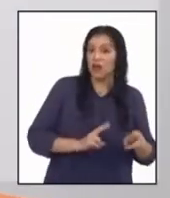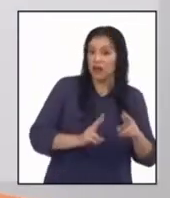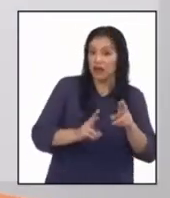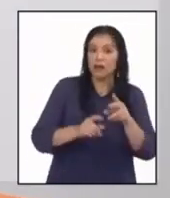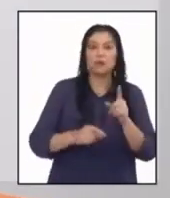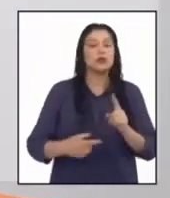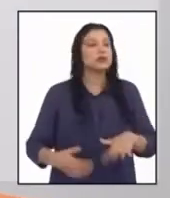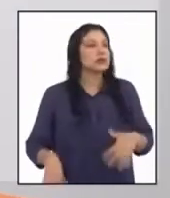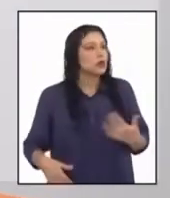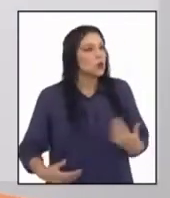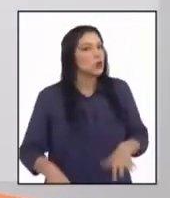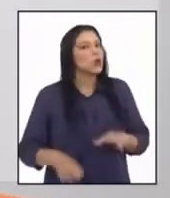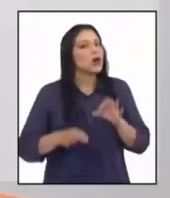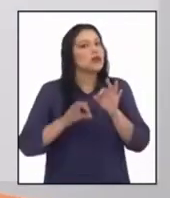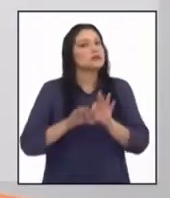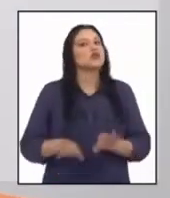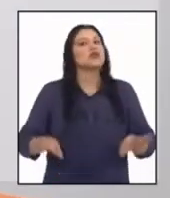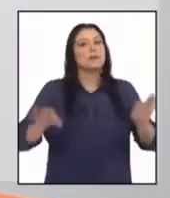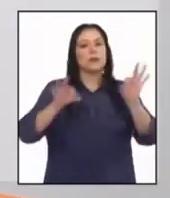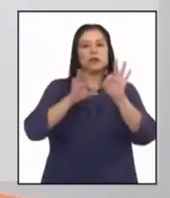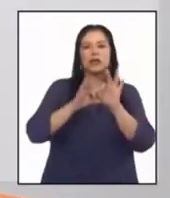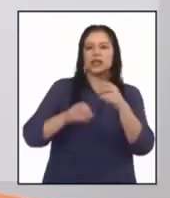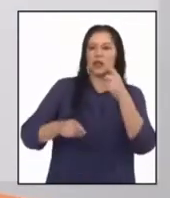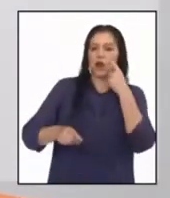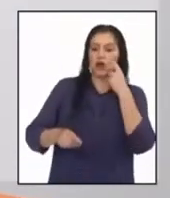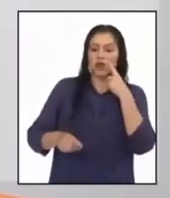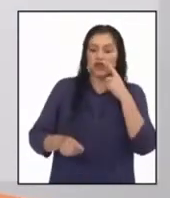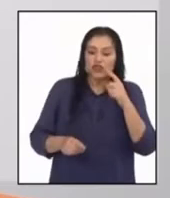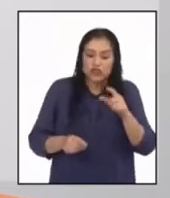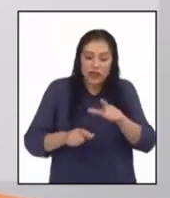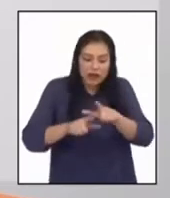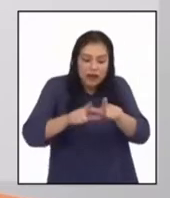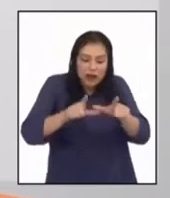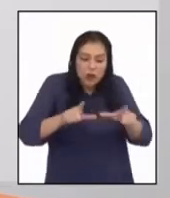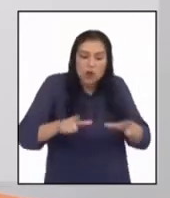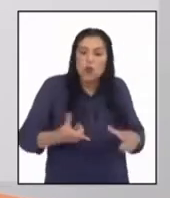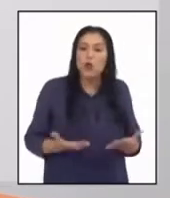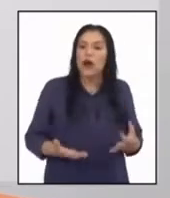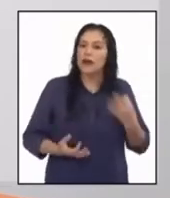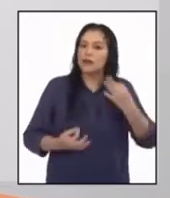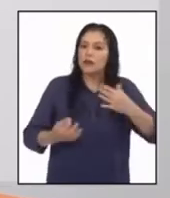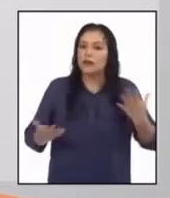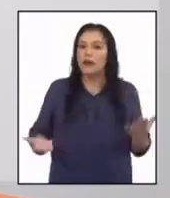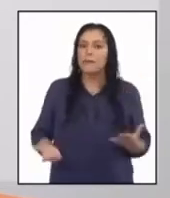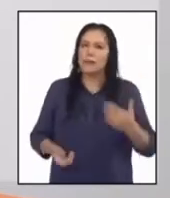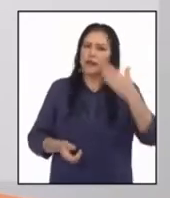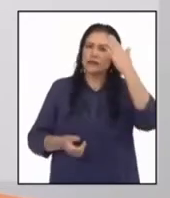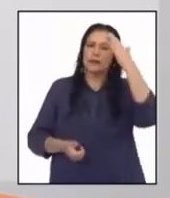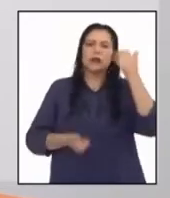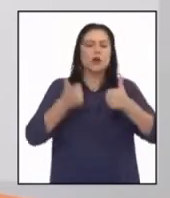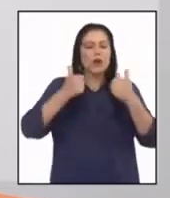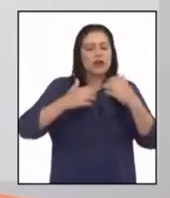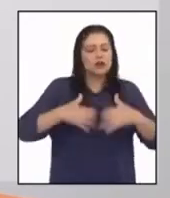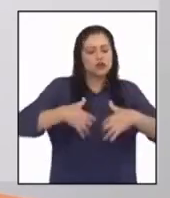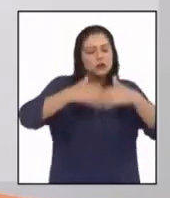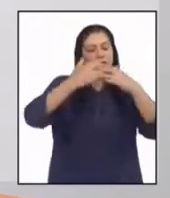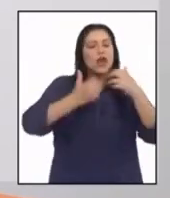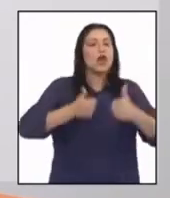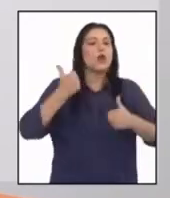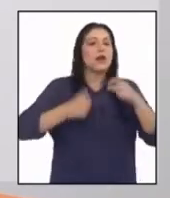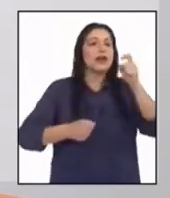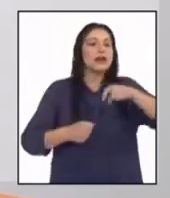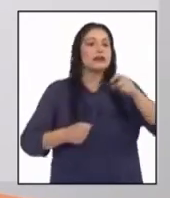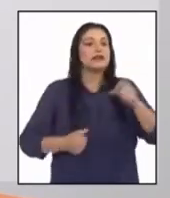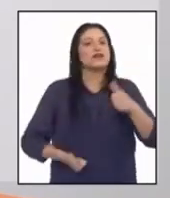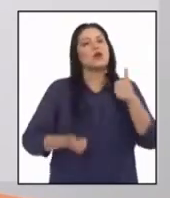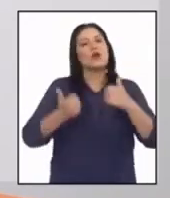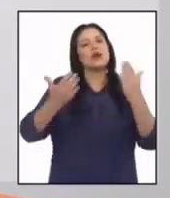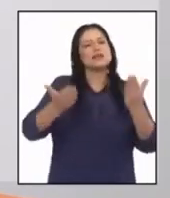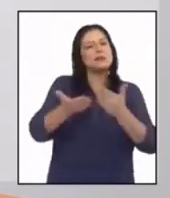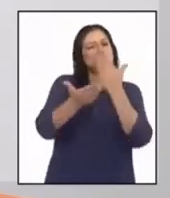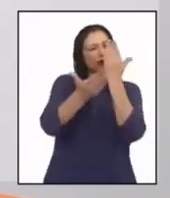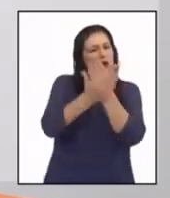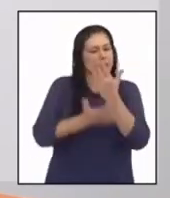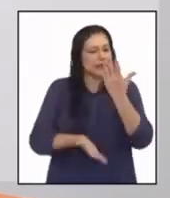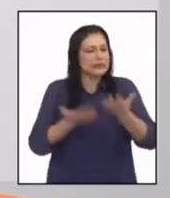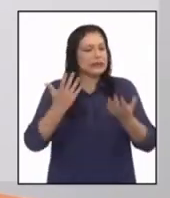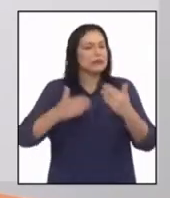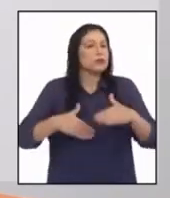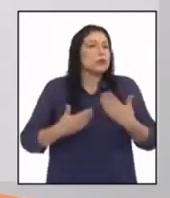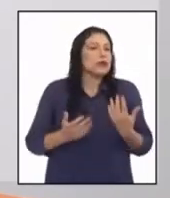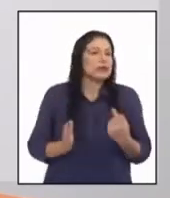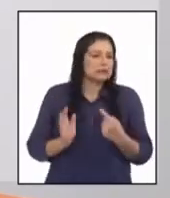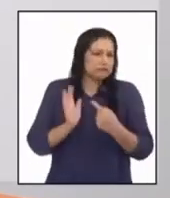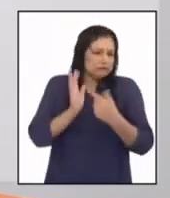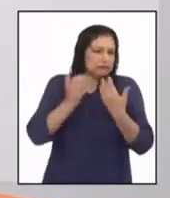ven, es de mucha importancia conocer la realidad de cerca, para saber cuáles son las fortalezas, las necesidades y la problemática que puede